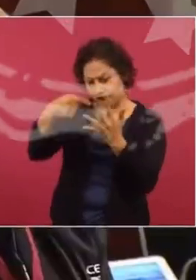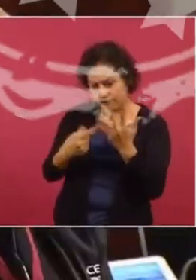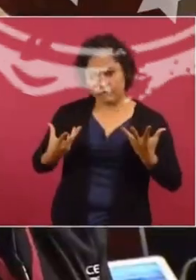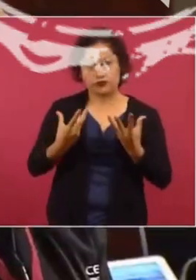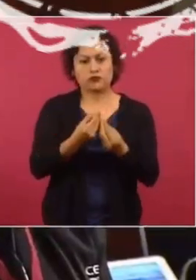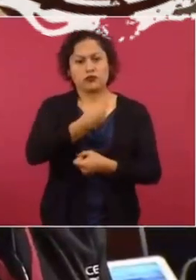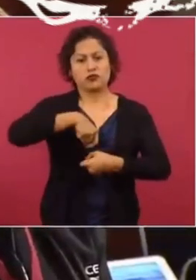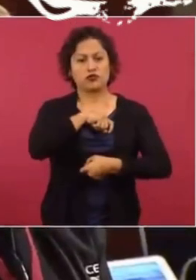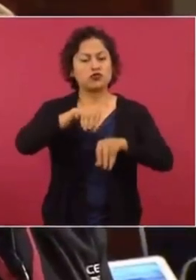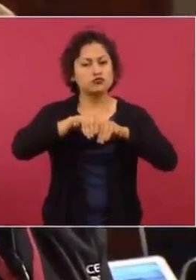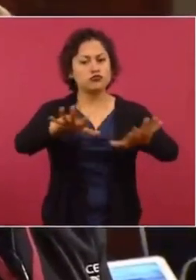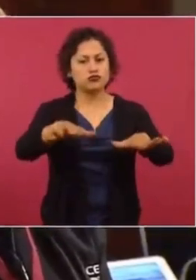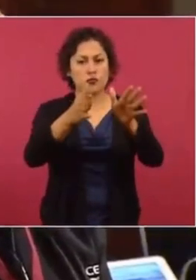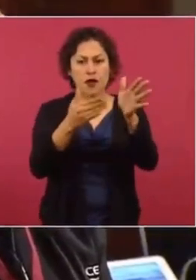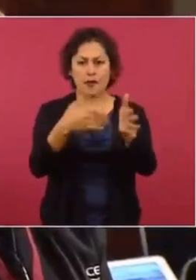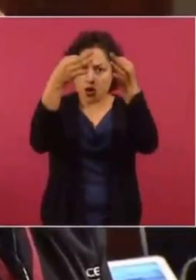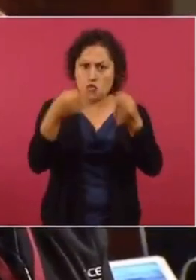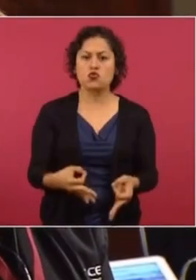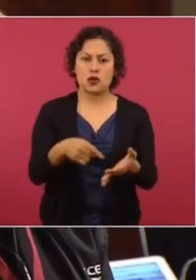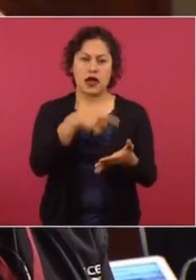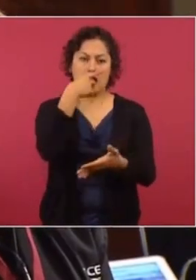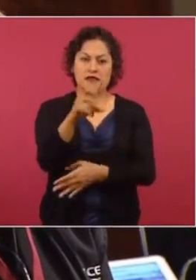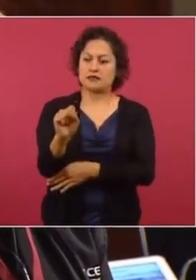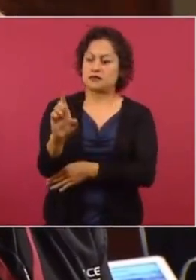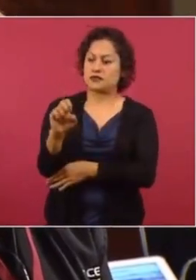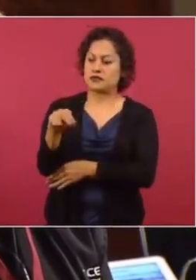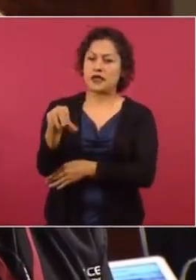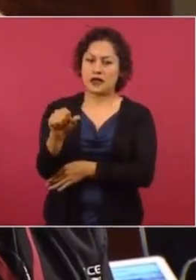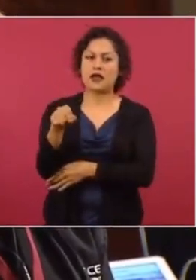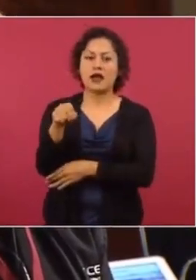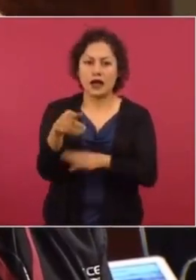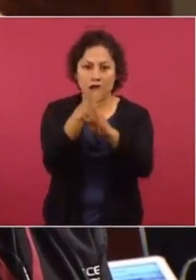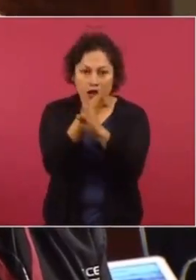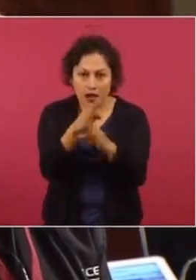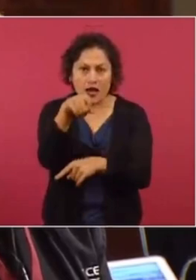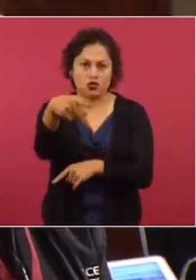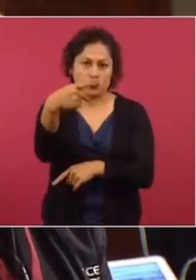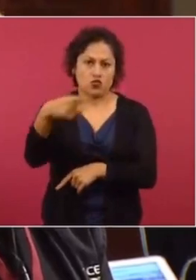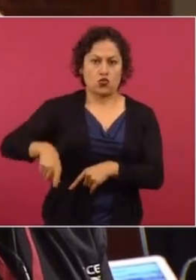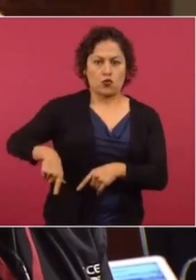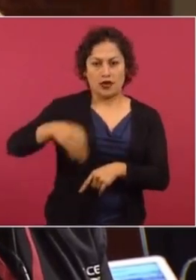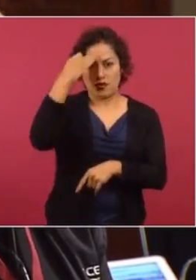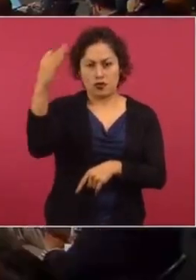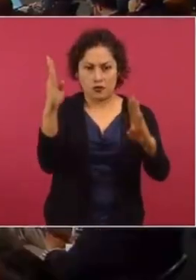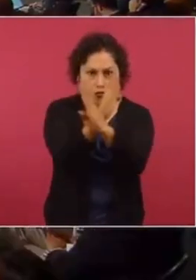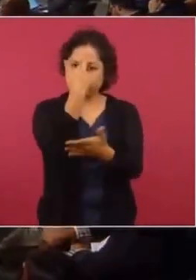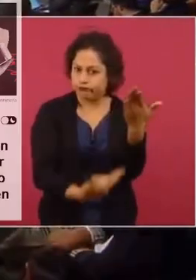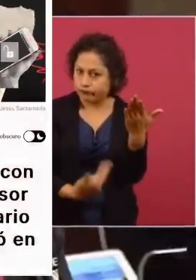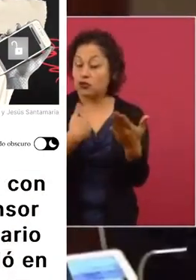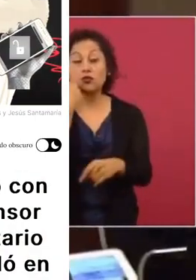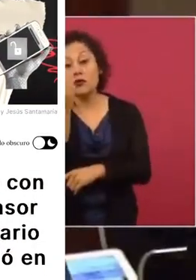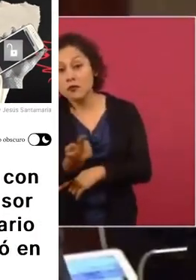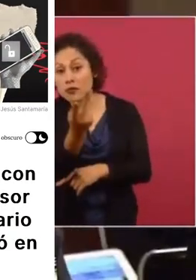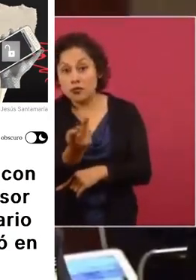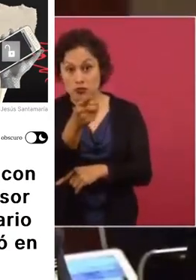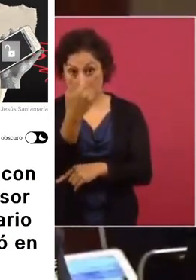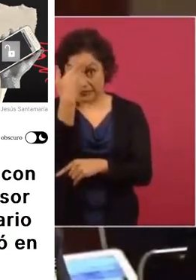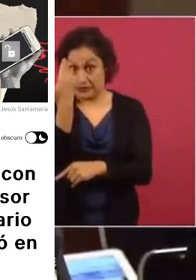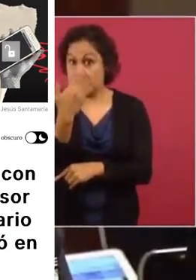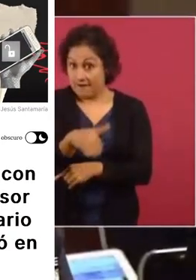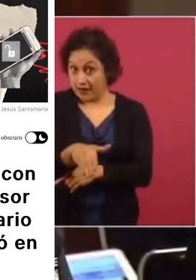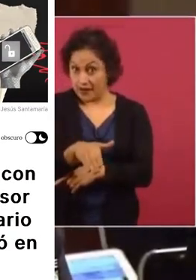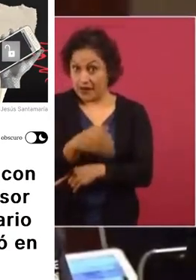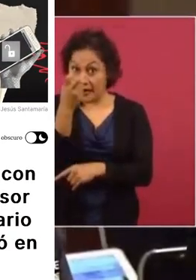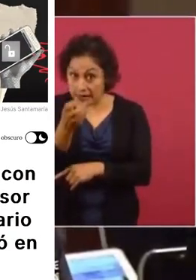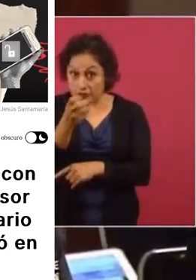Tenemos documentos oficiales que confirman que la Sedena realizó espionaje en su sexenio a civiles, pese a que esto es ilegal. Si usted fue informado de esto